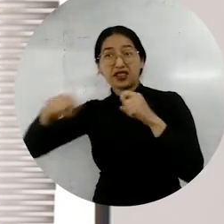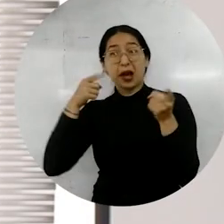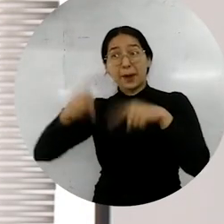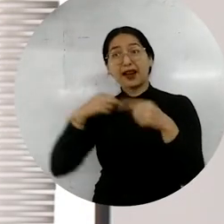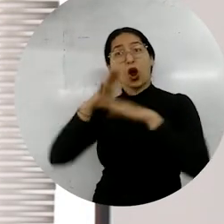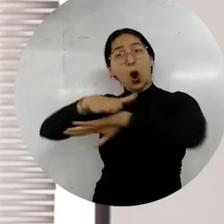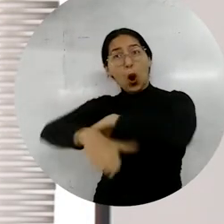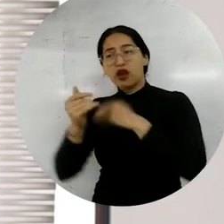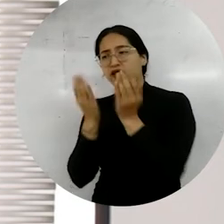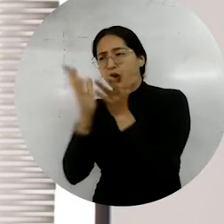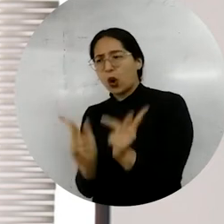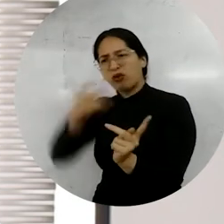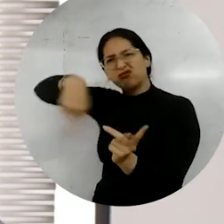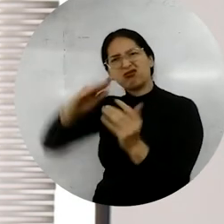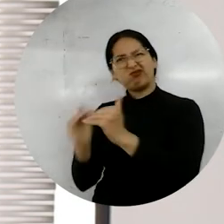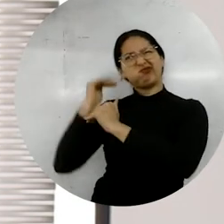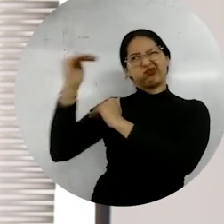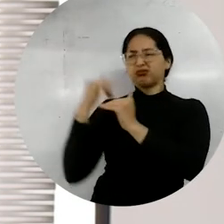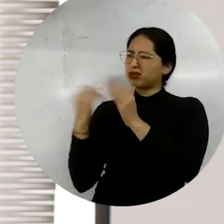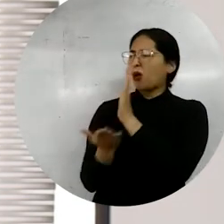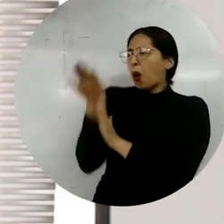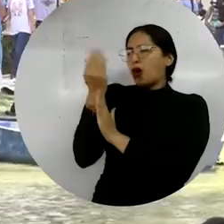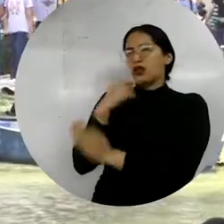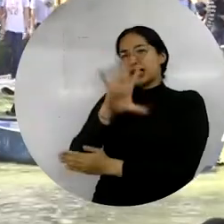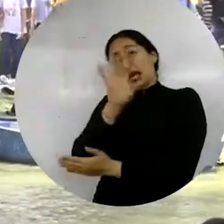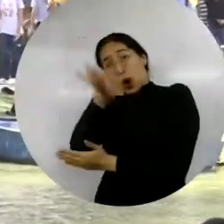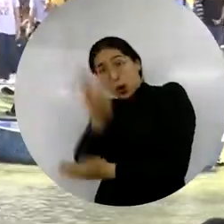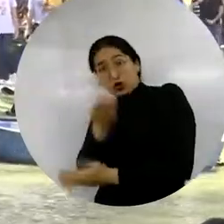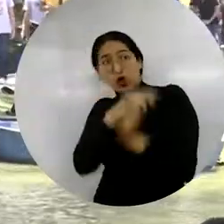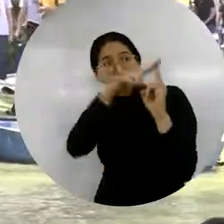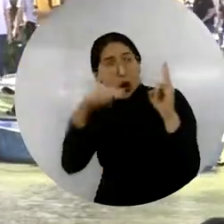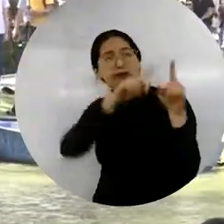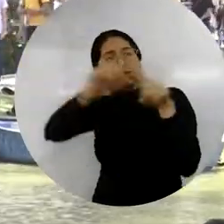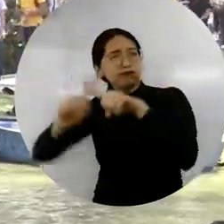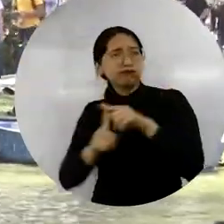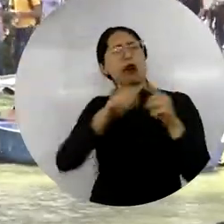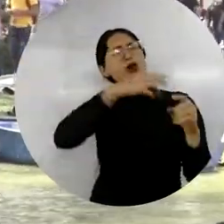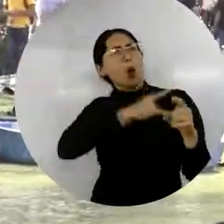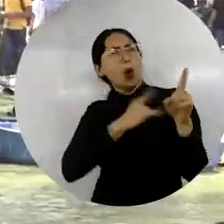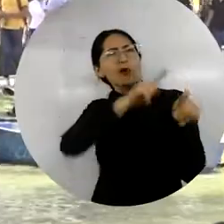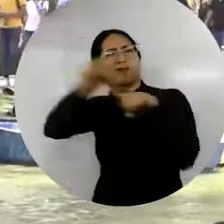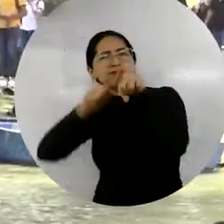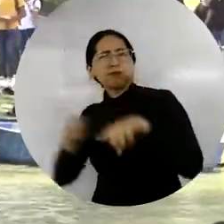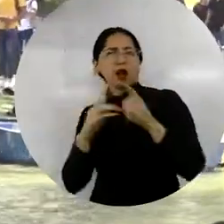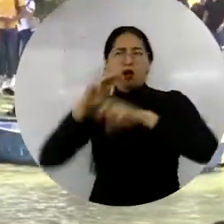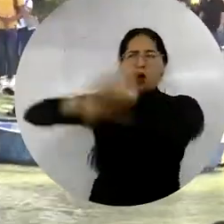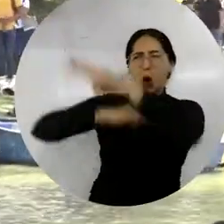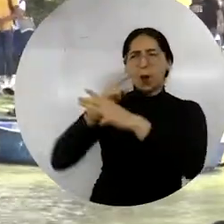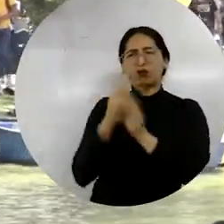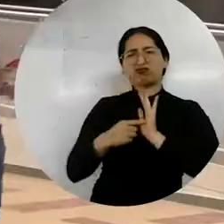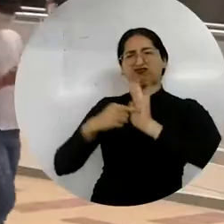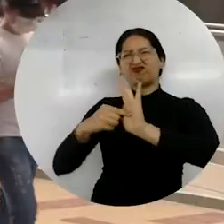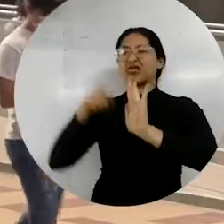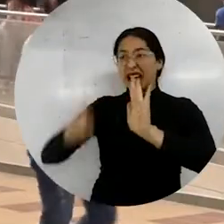estudiantes logran sacar buenos resultados con una política de calidad. Estar dentro del 5% de universidades de mejor calidad en el mundo